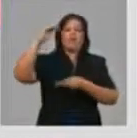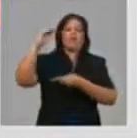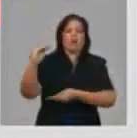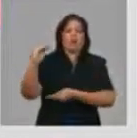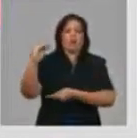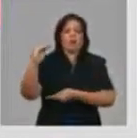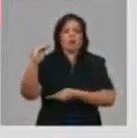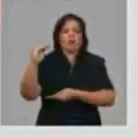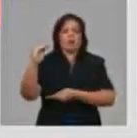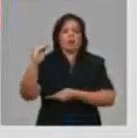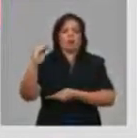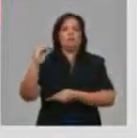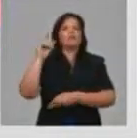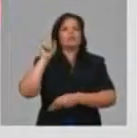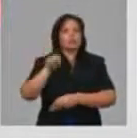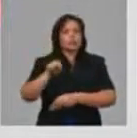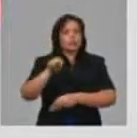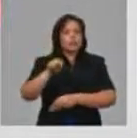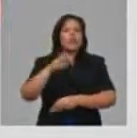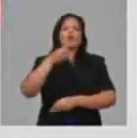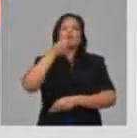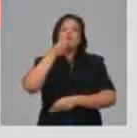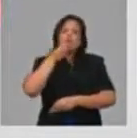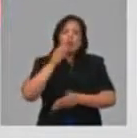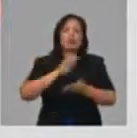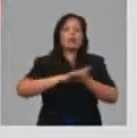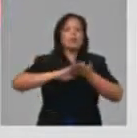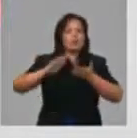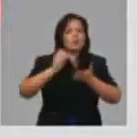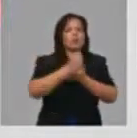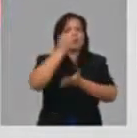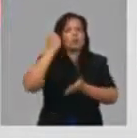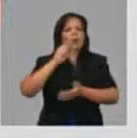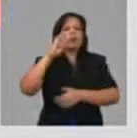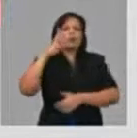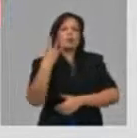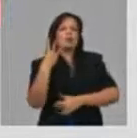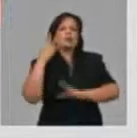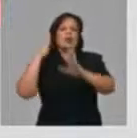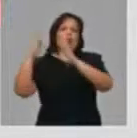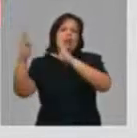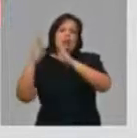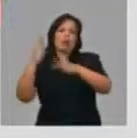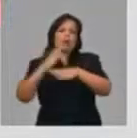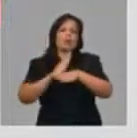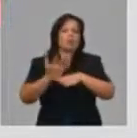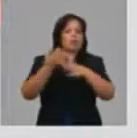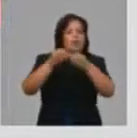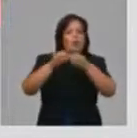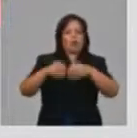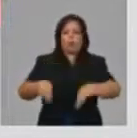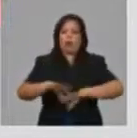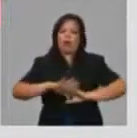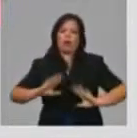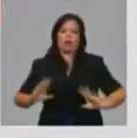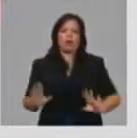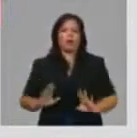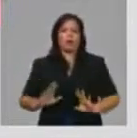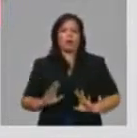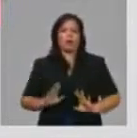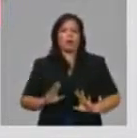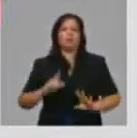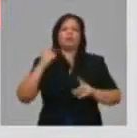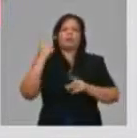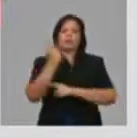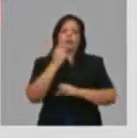tercera fase que estaríamos entrando en una etapa prácticamente de normalidad. Se está haciendo un esfuerzo conjunto con la